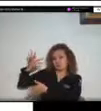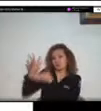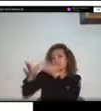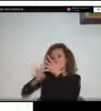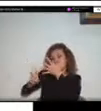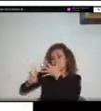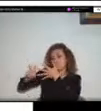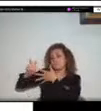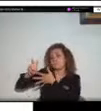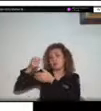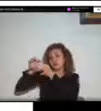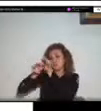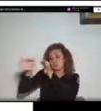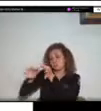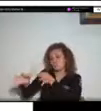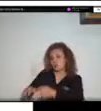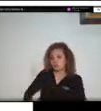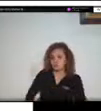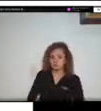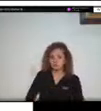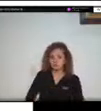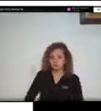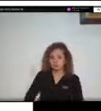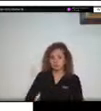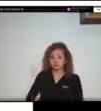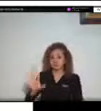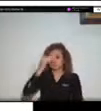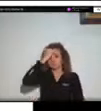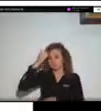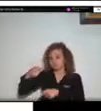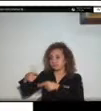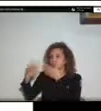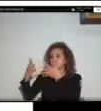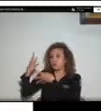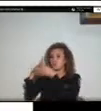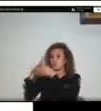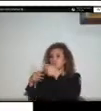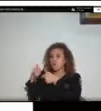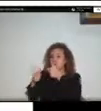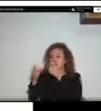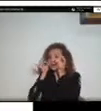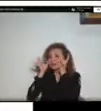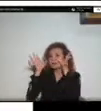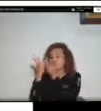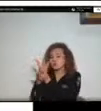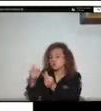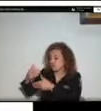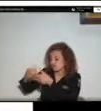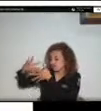con el la calificación siguiente por favor